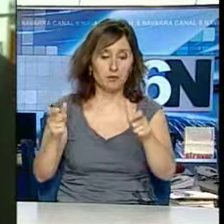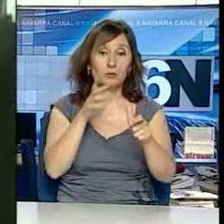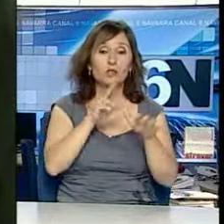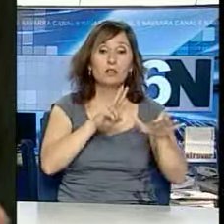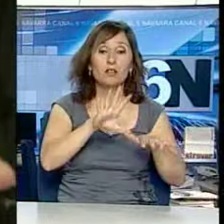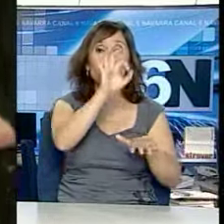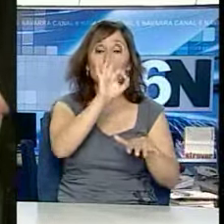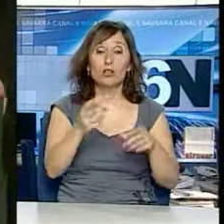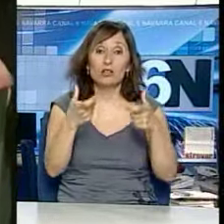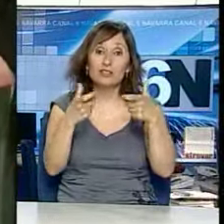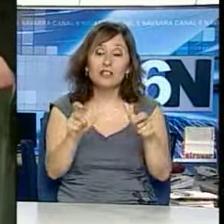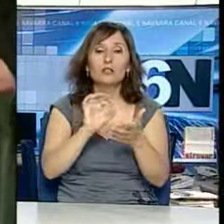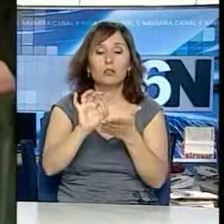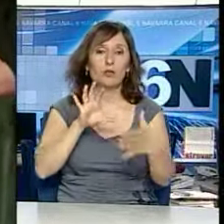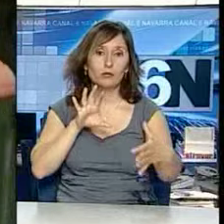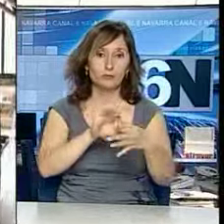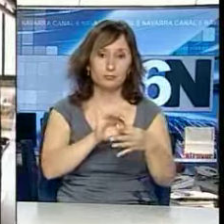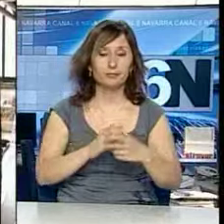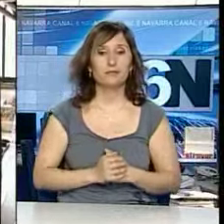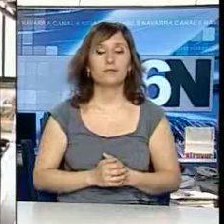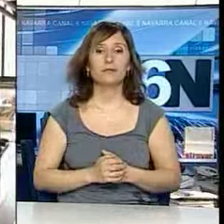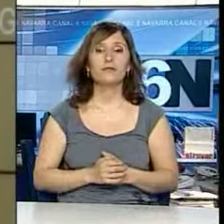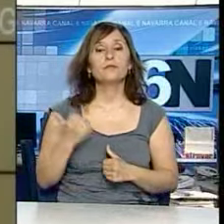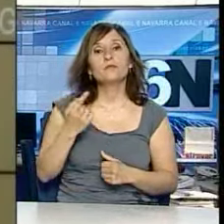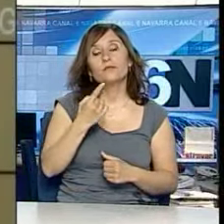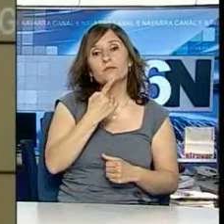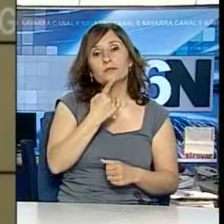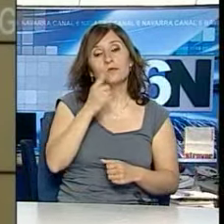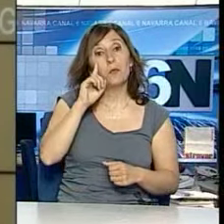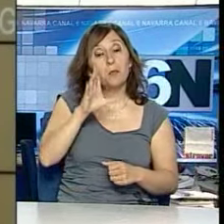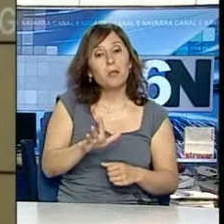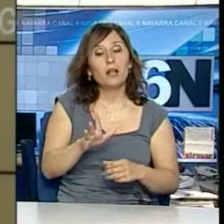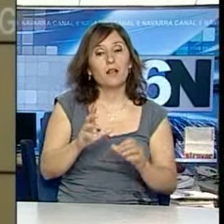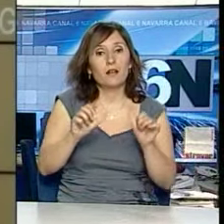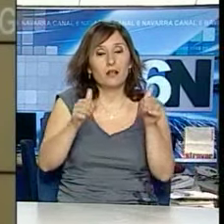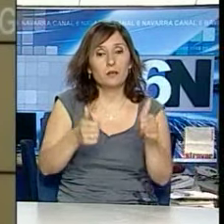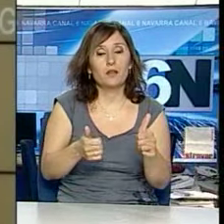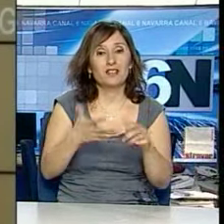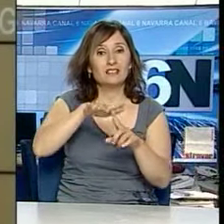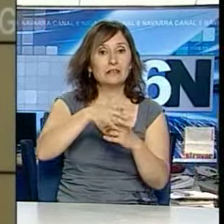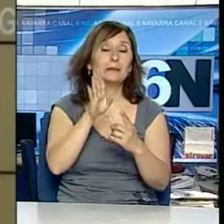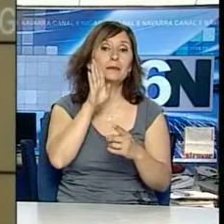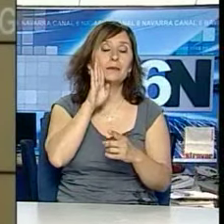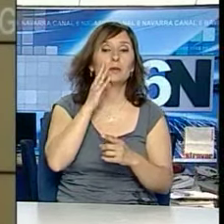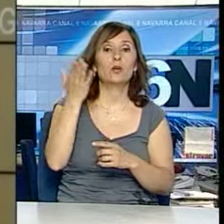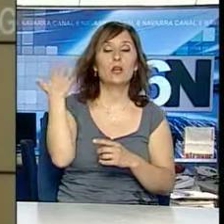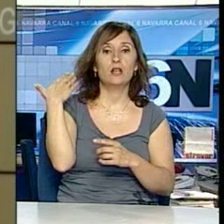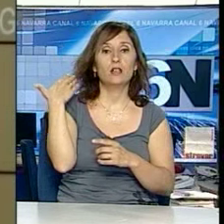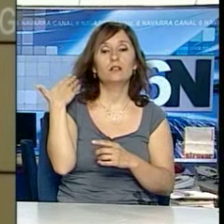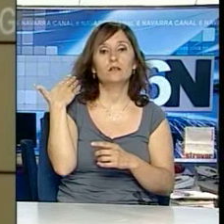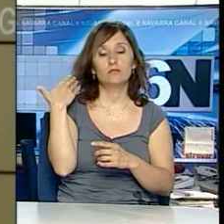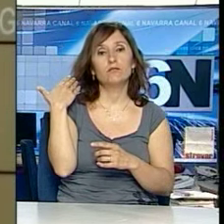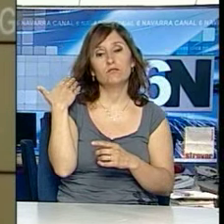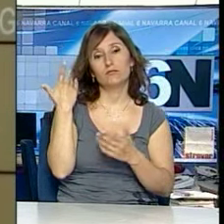empleos creados en abril pertenecen al sector servicios. Anuncian un punto de retorno a la situación que hemos vivido